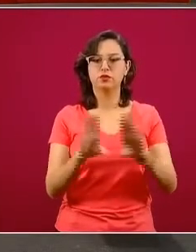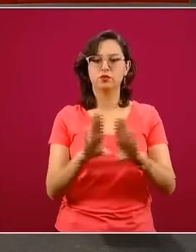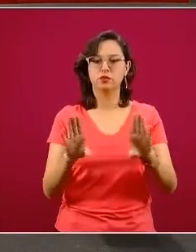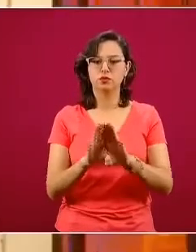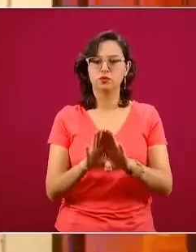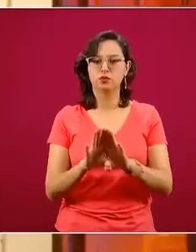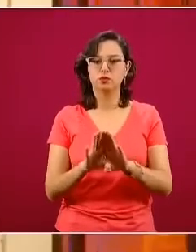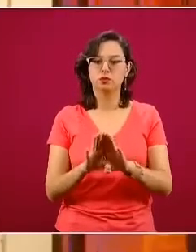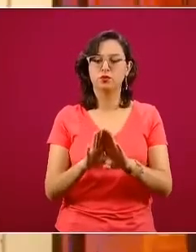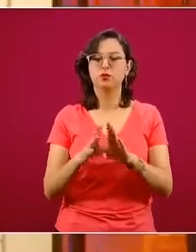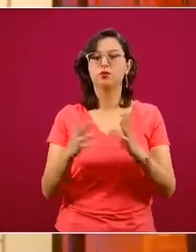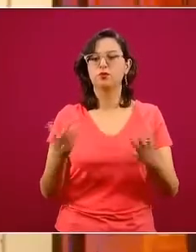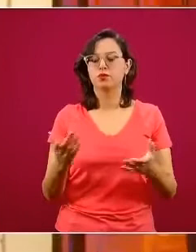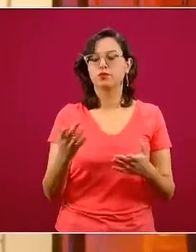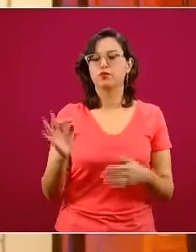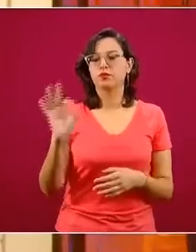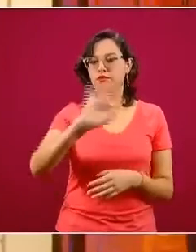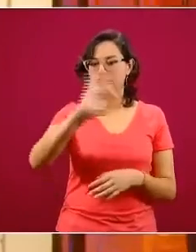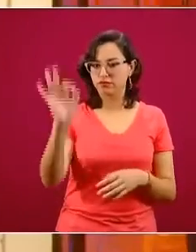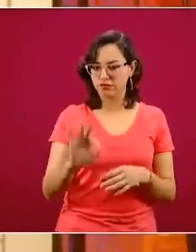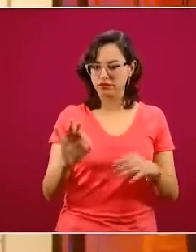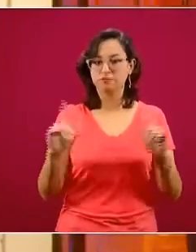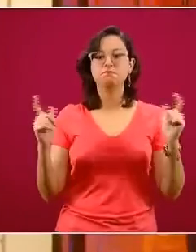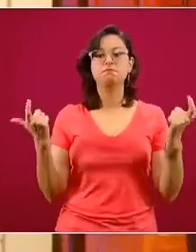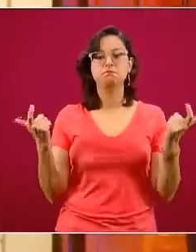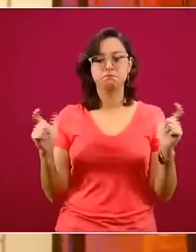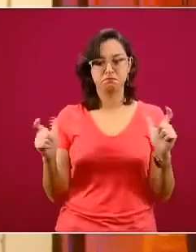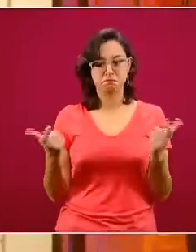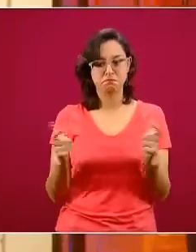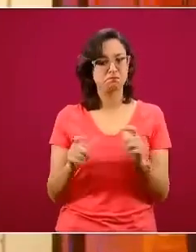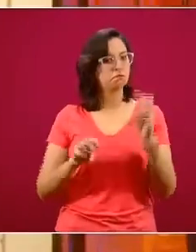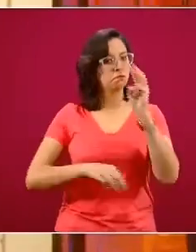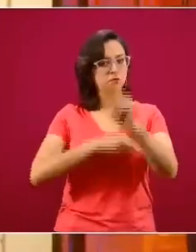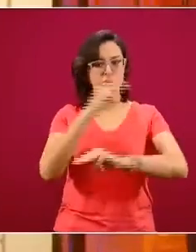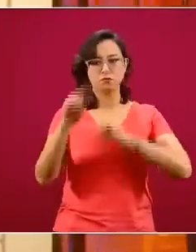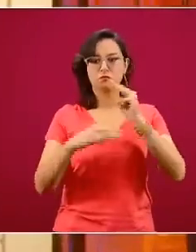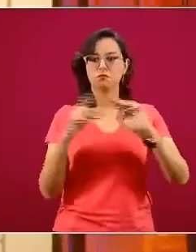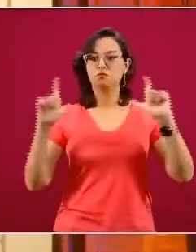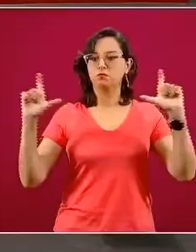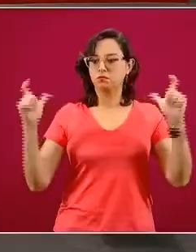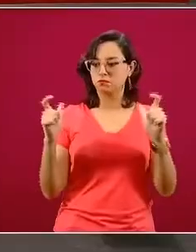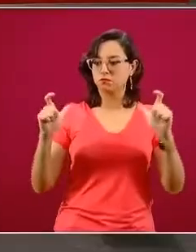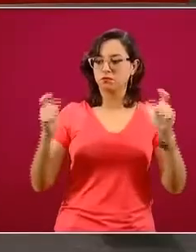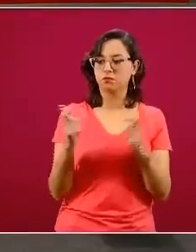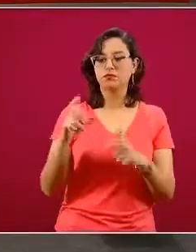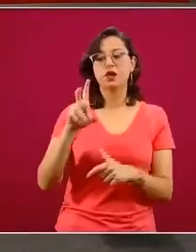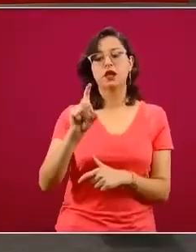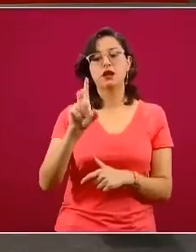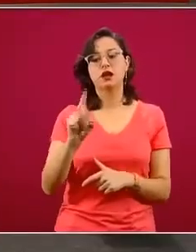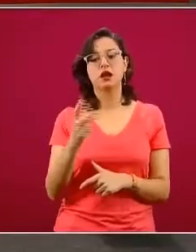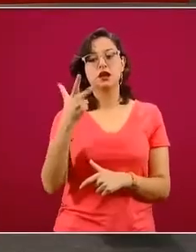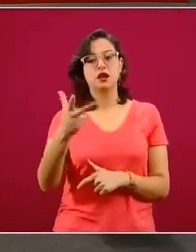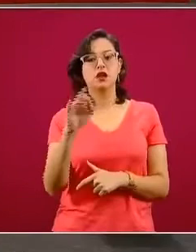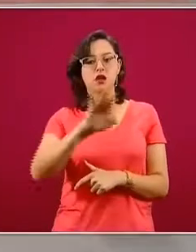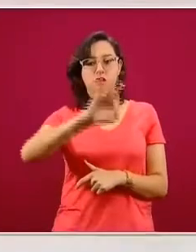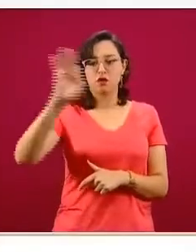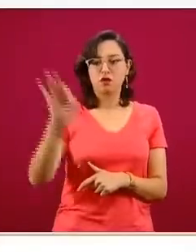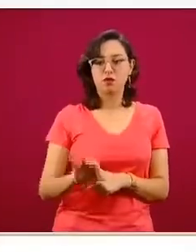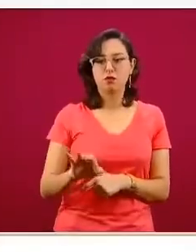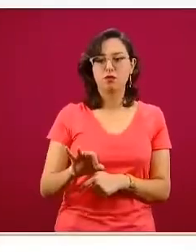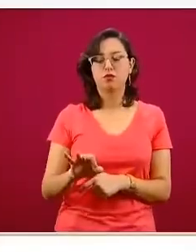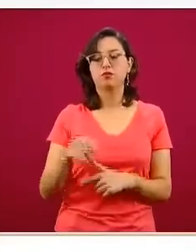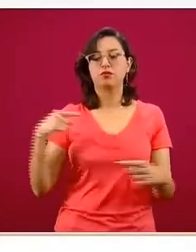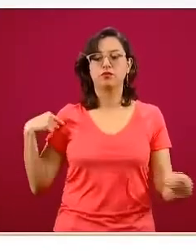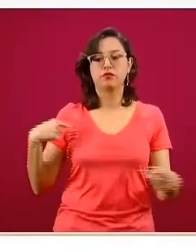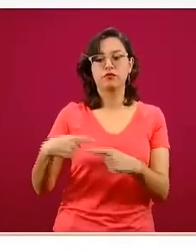Otro punto porcentual menos, se sigue contrayendo la pandemia en el mundo, 38% ahora representan sólo los casos